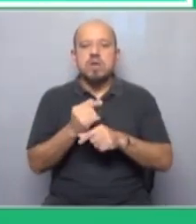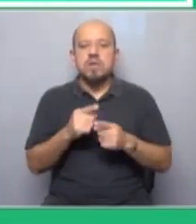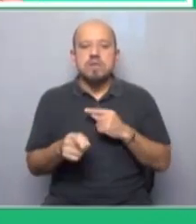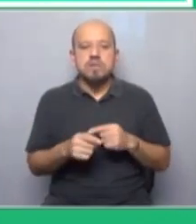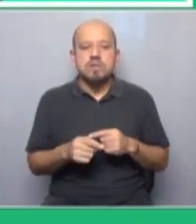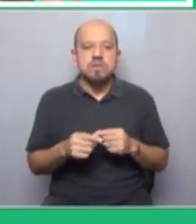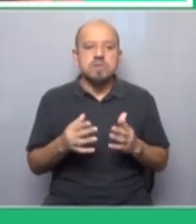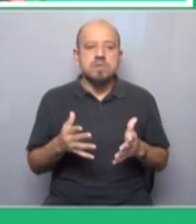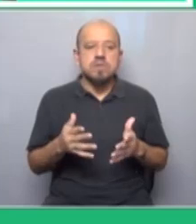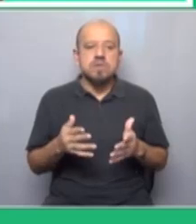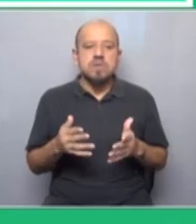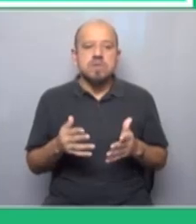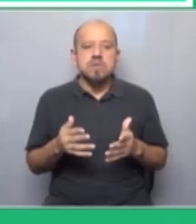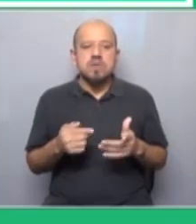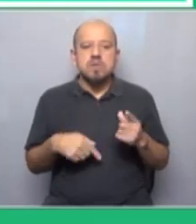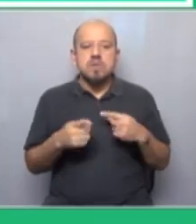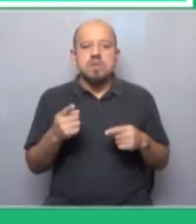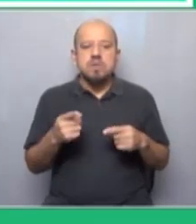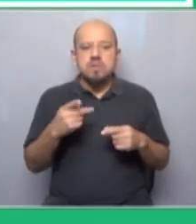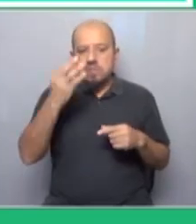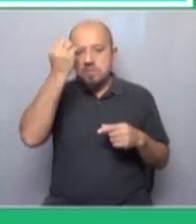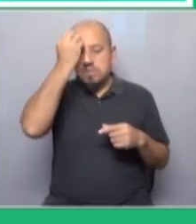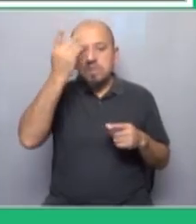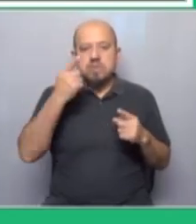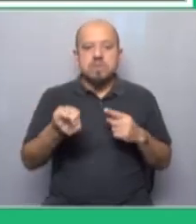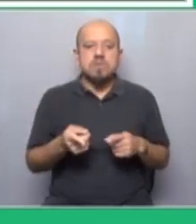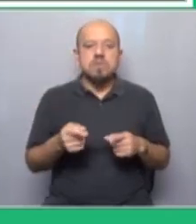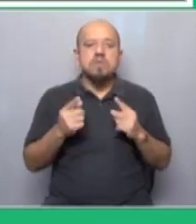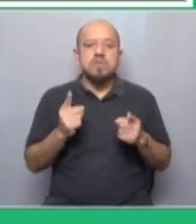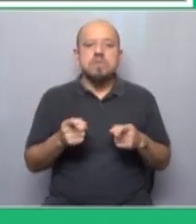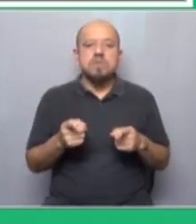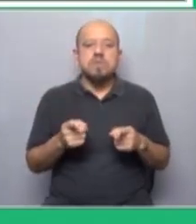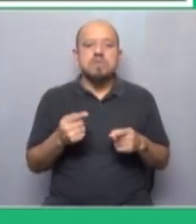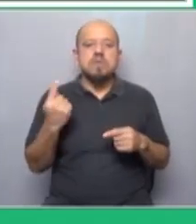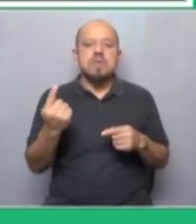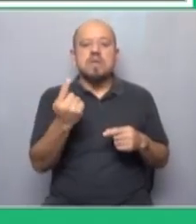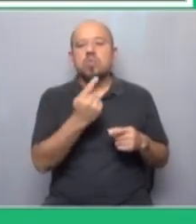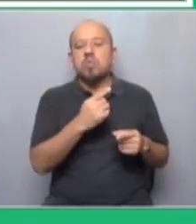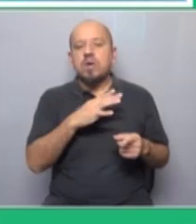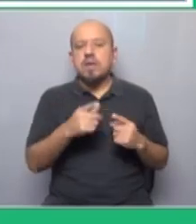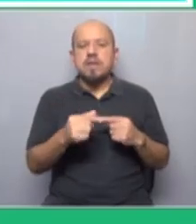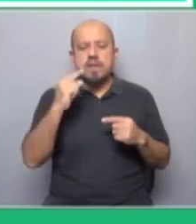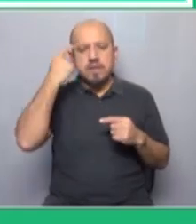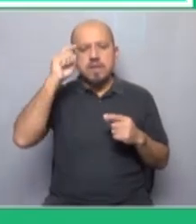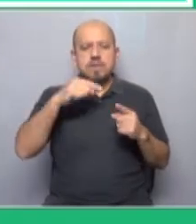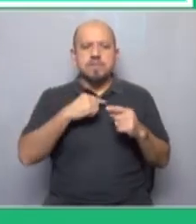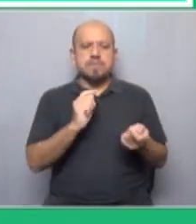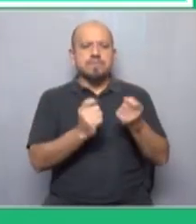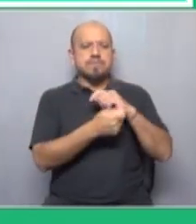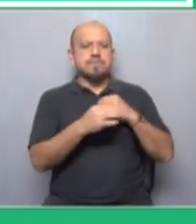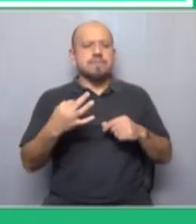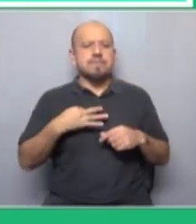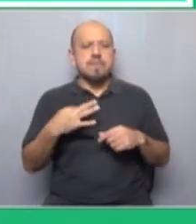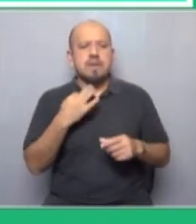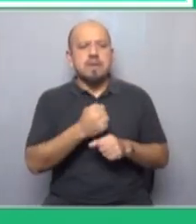tiene y cuánto no basados en los viejos conceptos y que por otro lado en cada una de ellas siempre estuvo la idea de que cambiaría la vida de